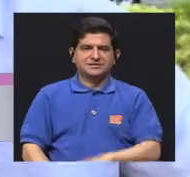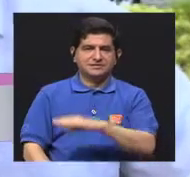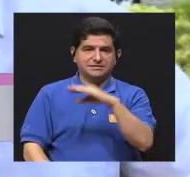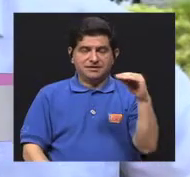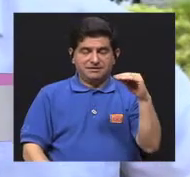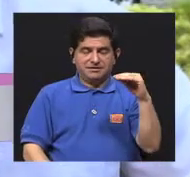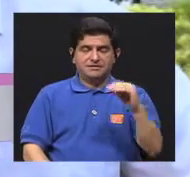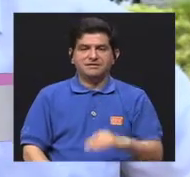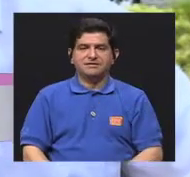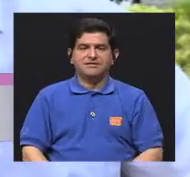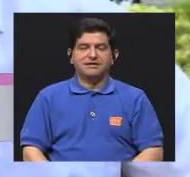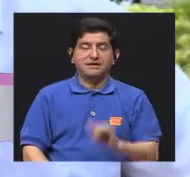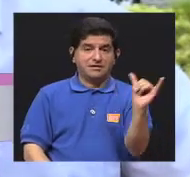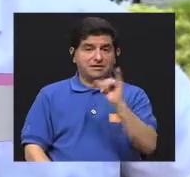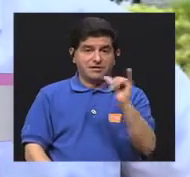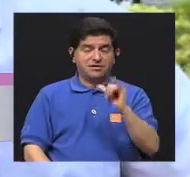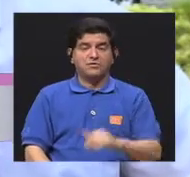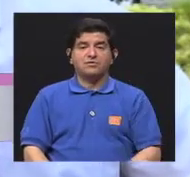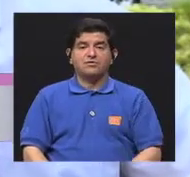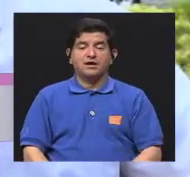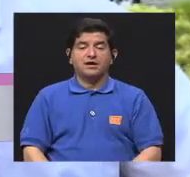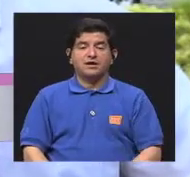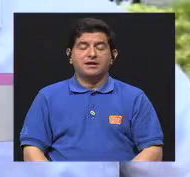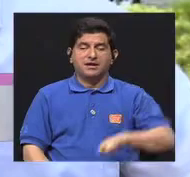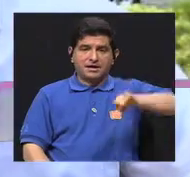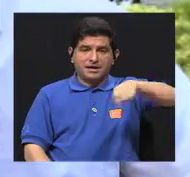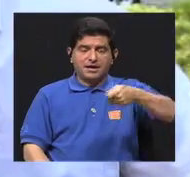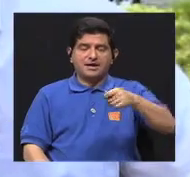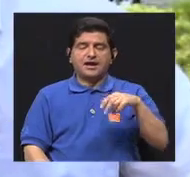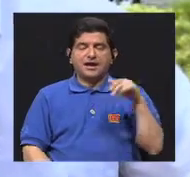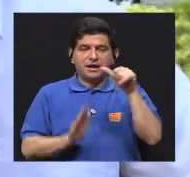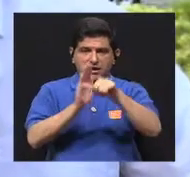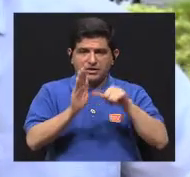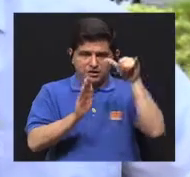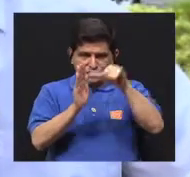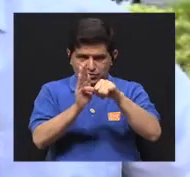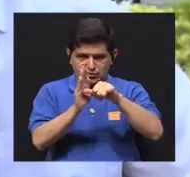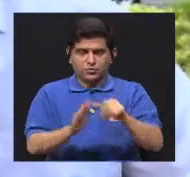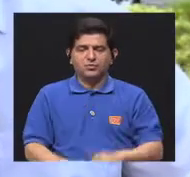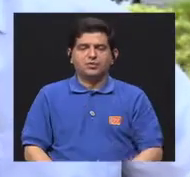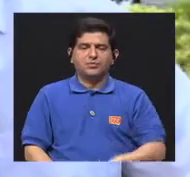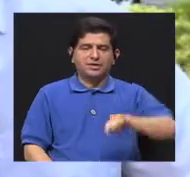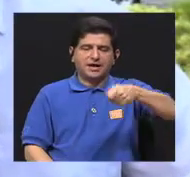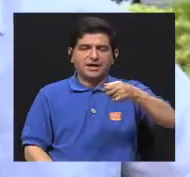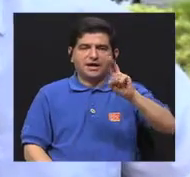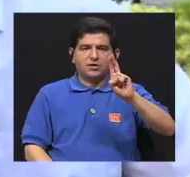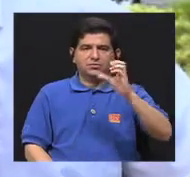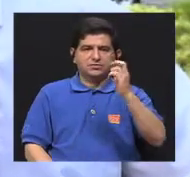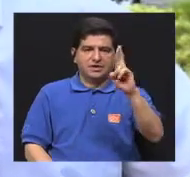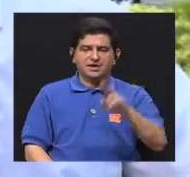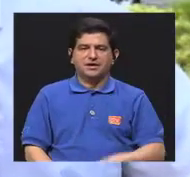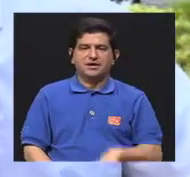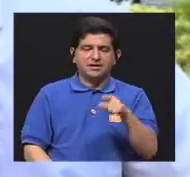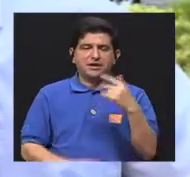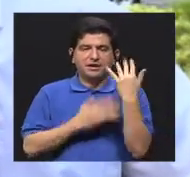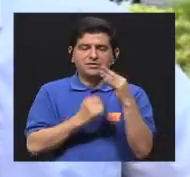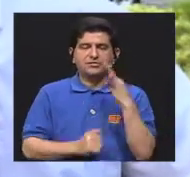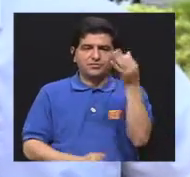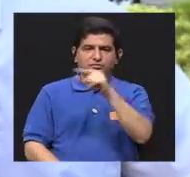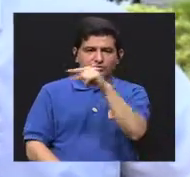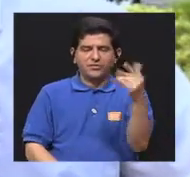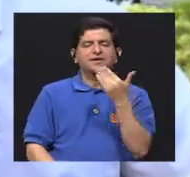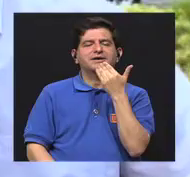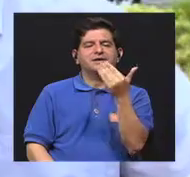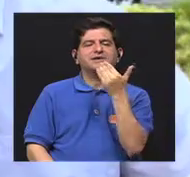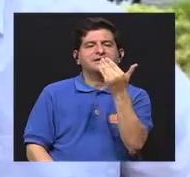y que pueden así mismo encontrarnos en el canal de YouTube, canal UCR. Los esperamos la próxima